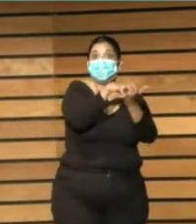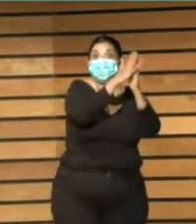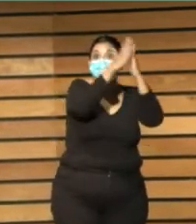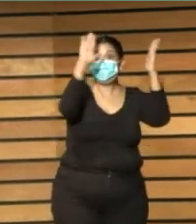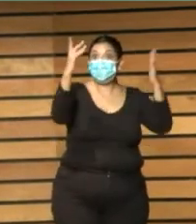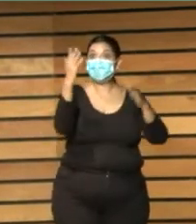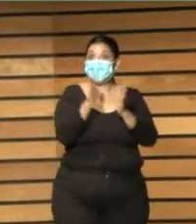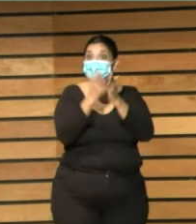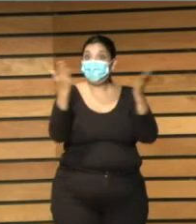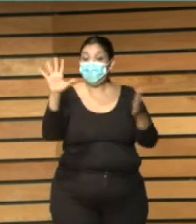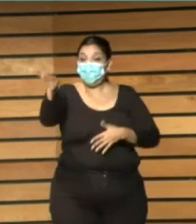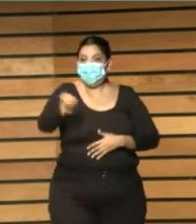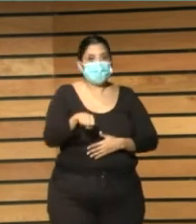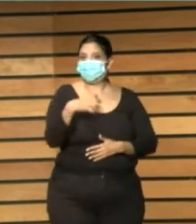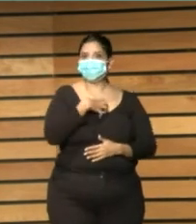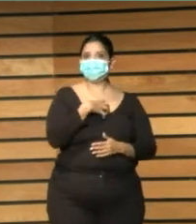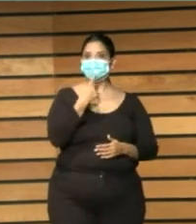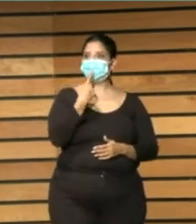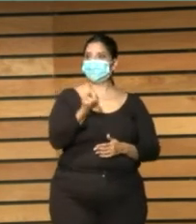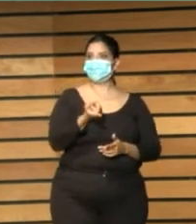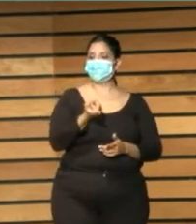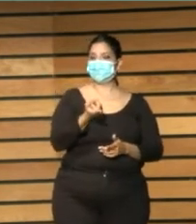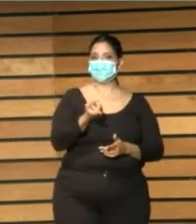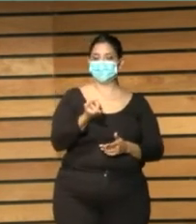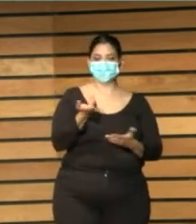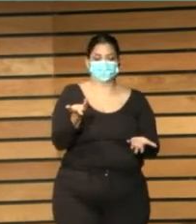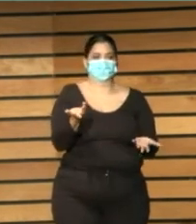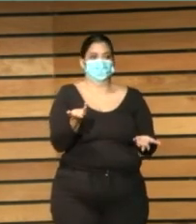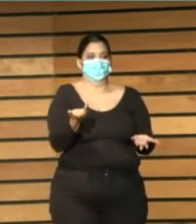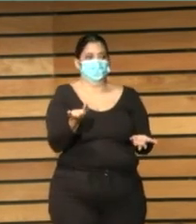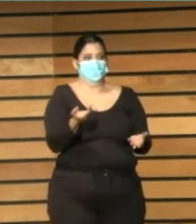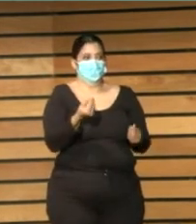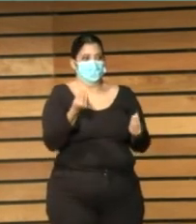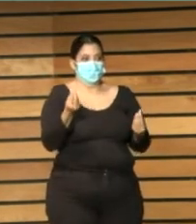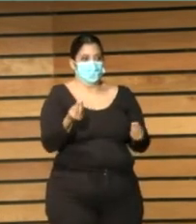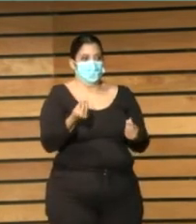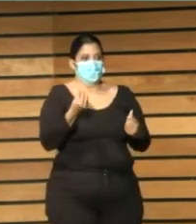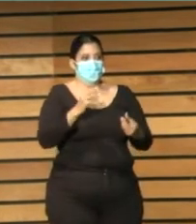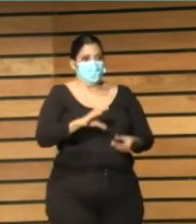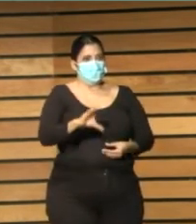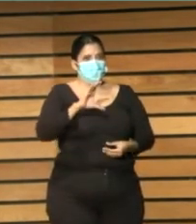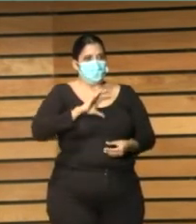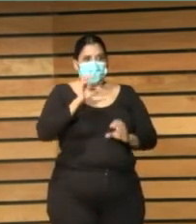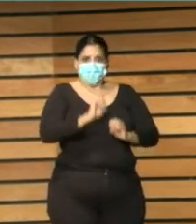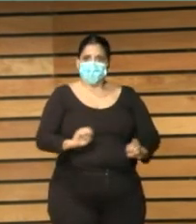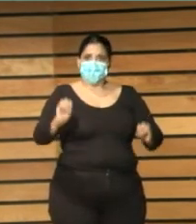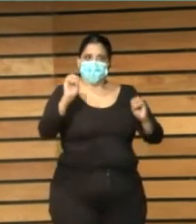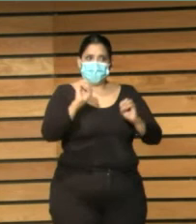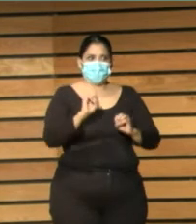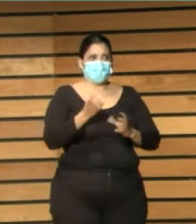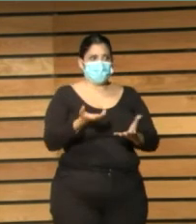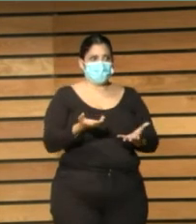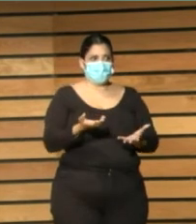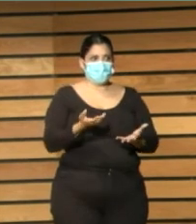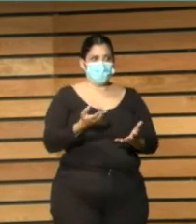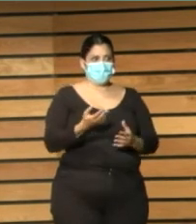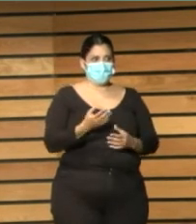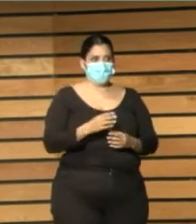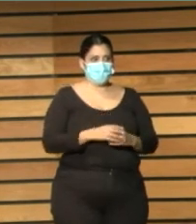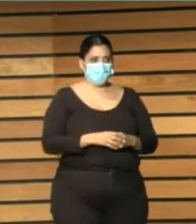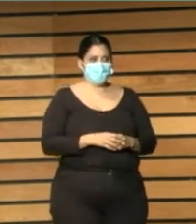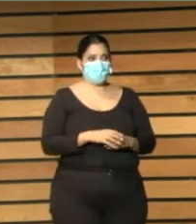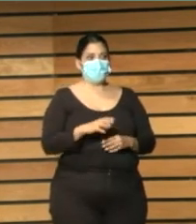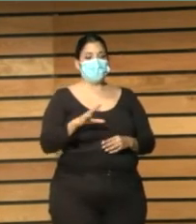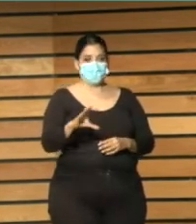tiene una pequeña dotación que le pasan cada cada año y que no le sirve sino